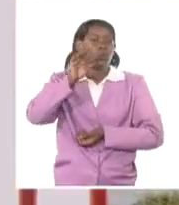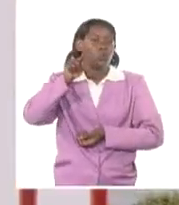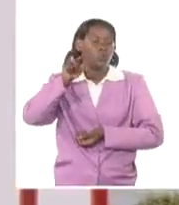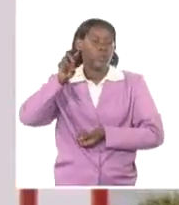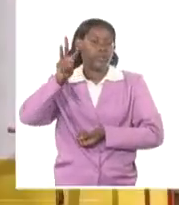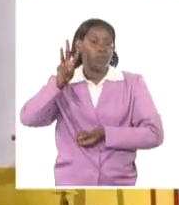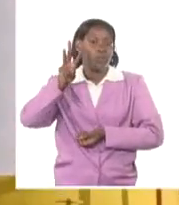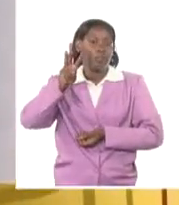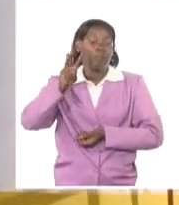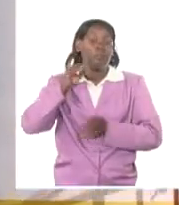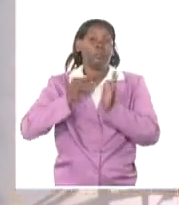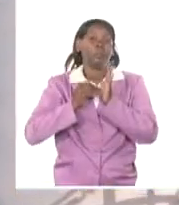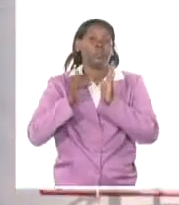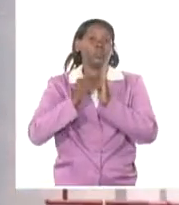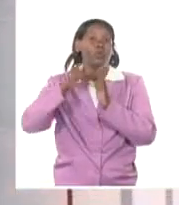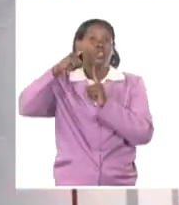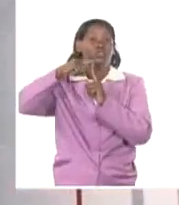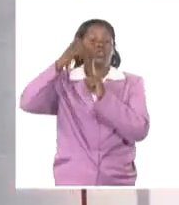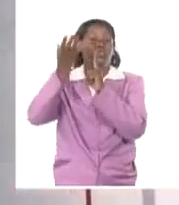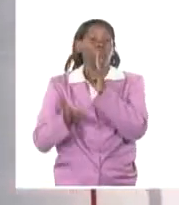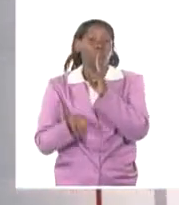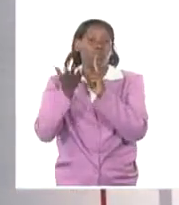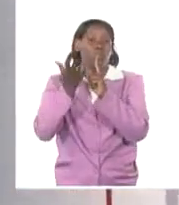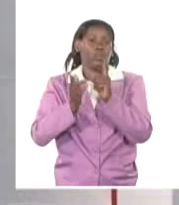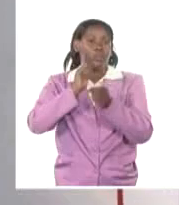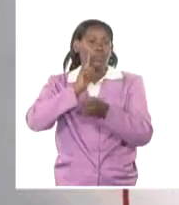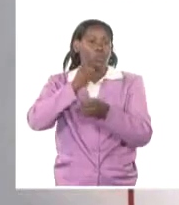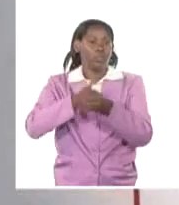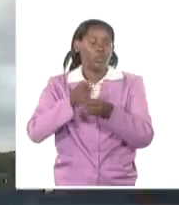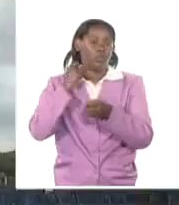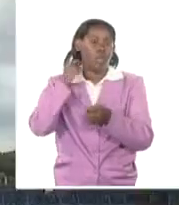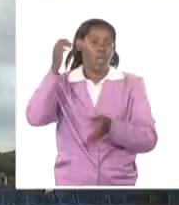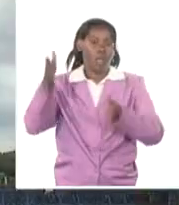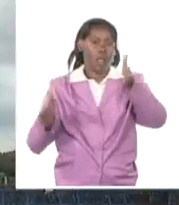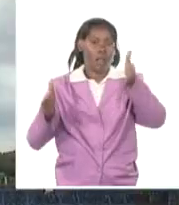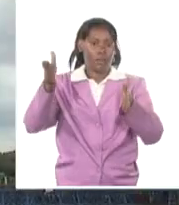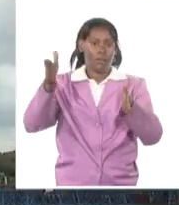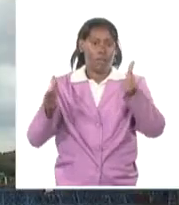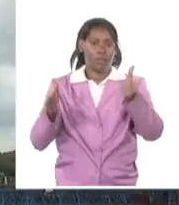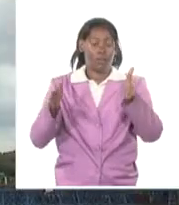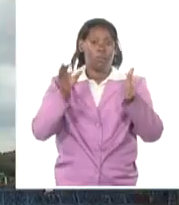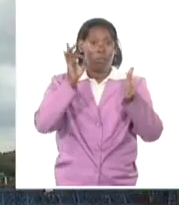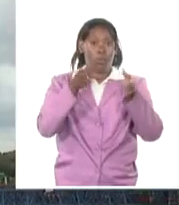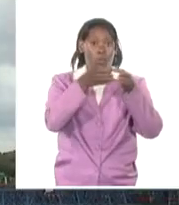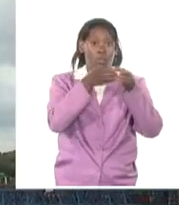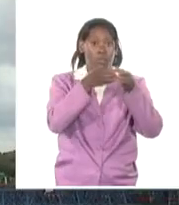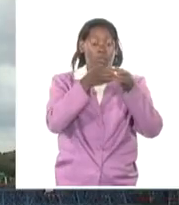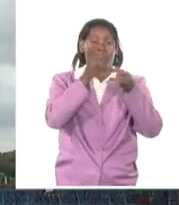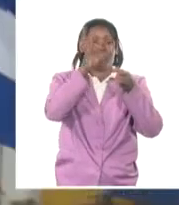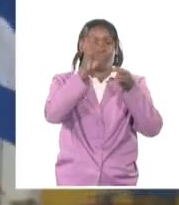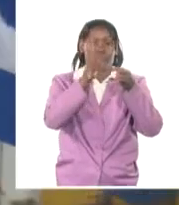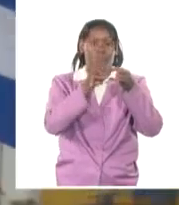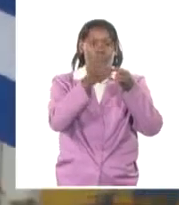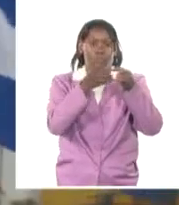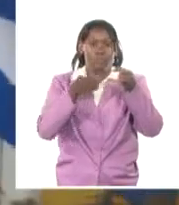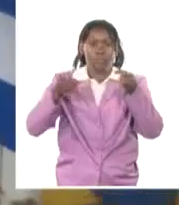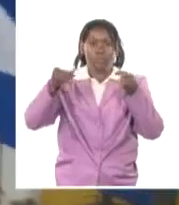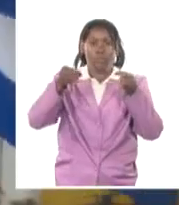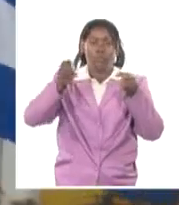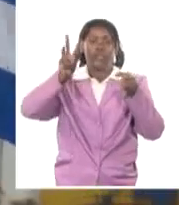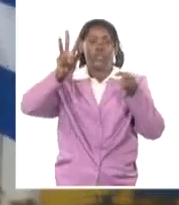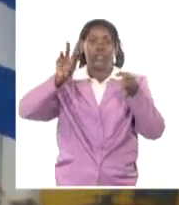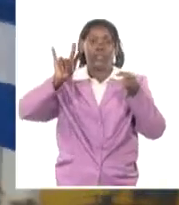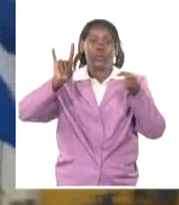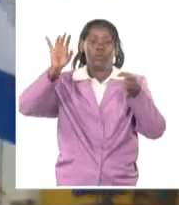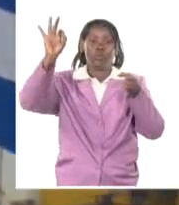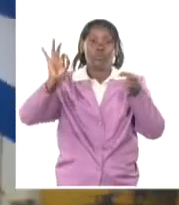toneladas de combustibles cada año. De ese valor, el 39% lo asegura la producción